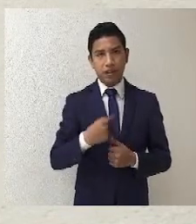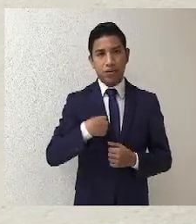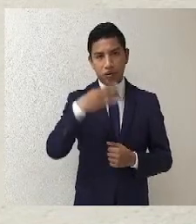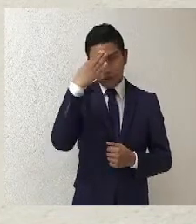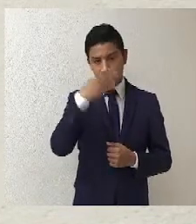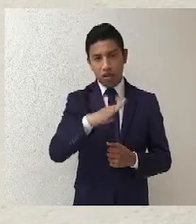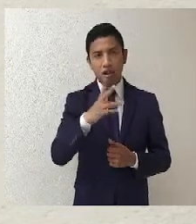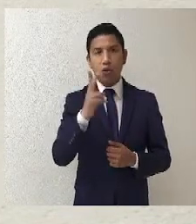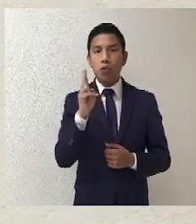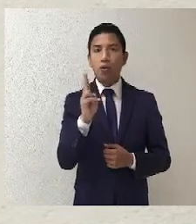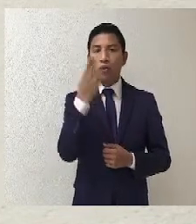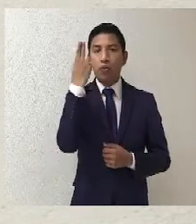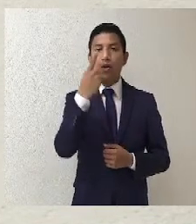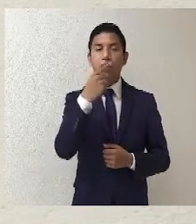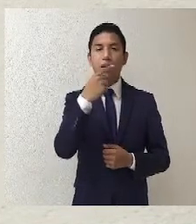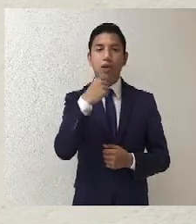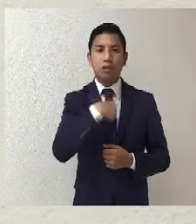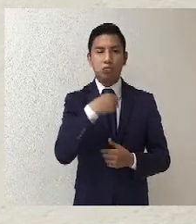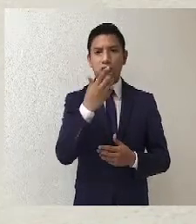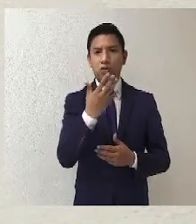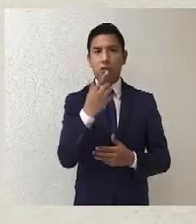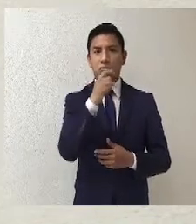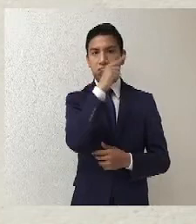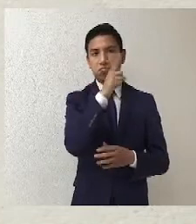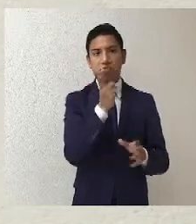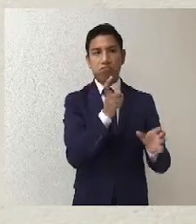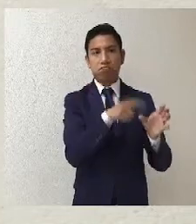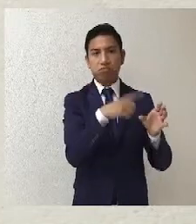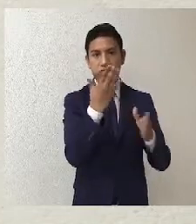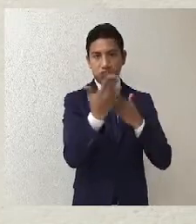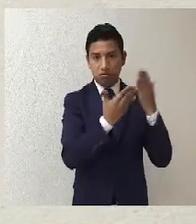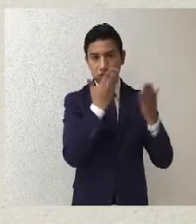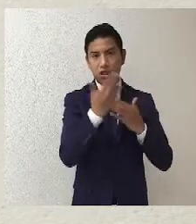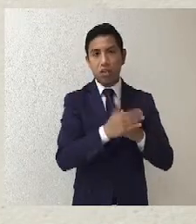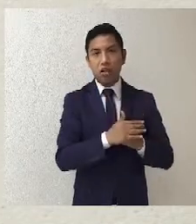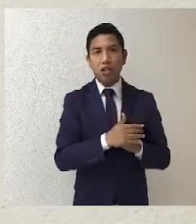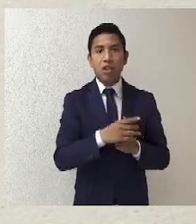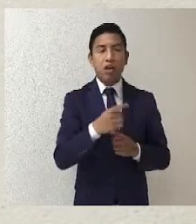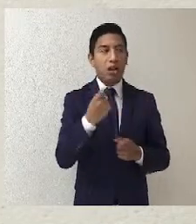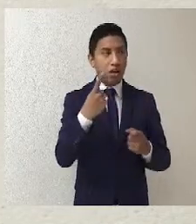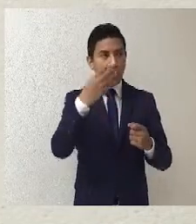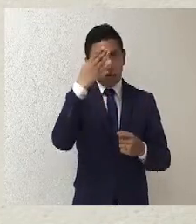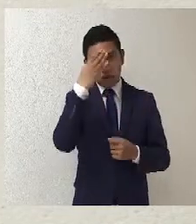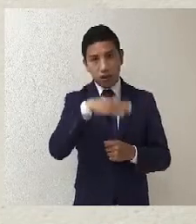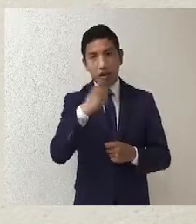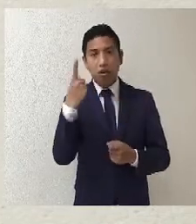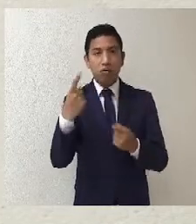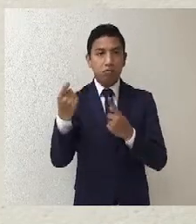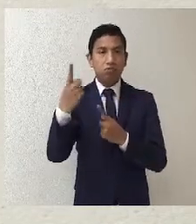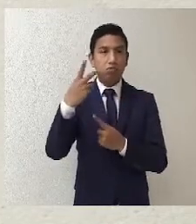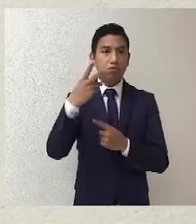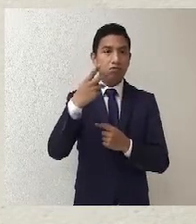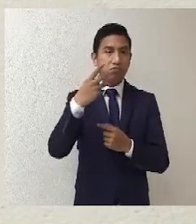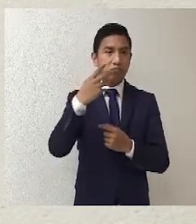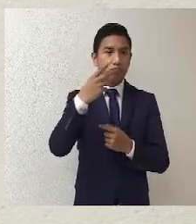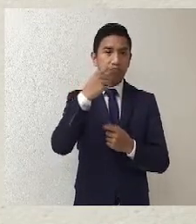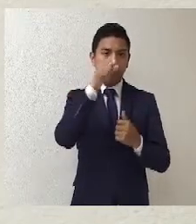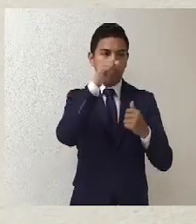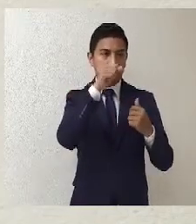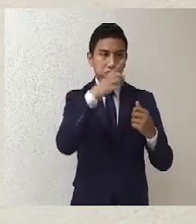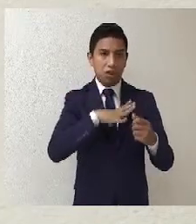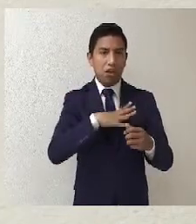universidades, porque en la que yo estudié, pues no llevábamos la materia de derecho electoral, sé que en algunas lo dan, sé que en la suya existe la materia,